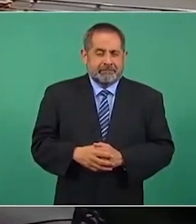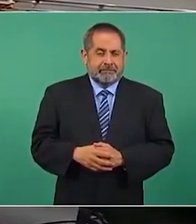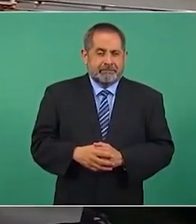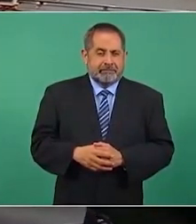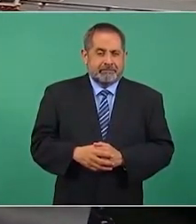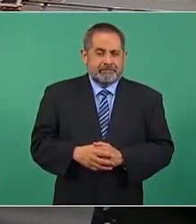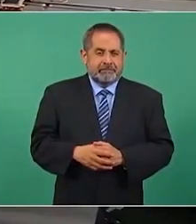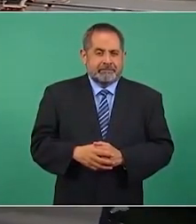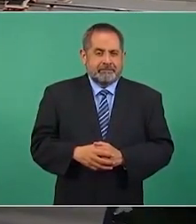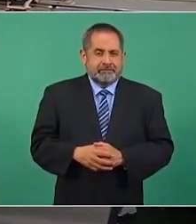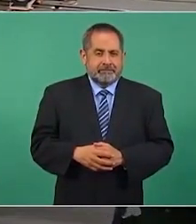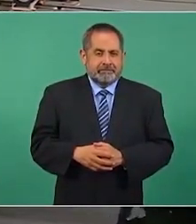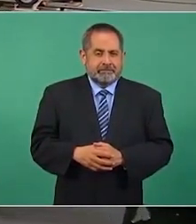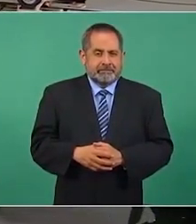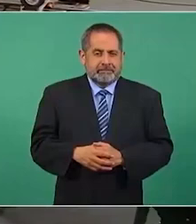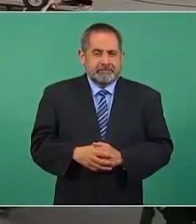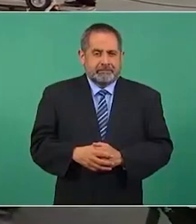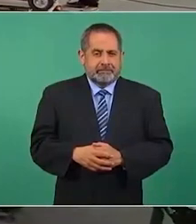es el central